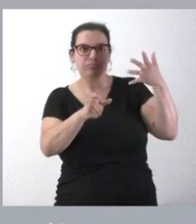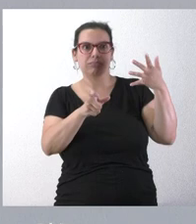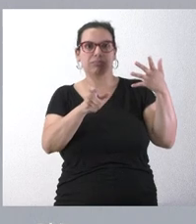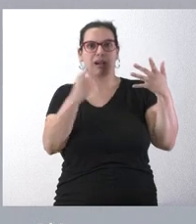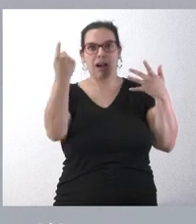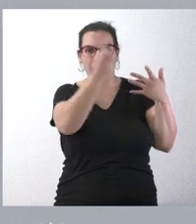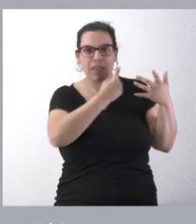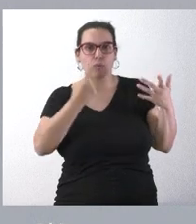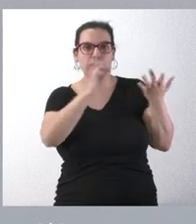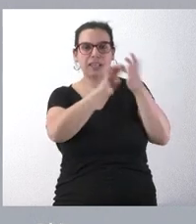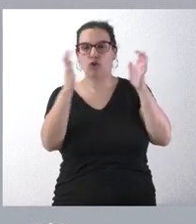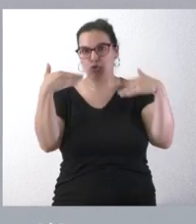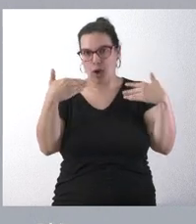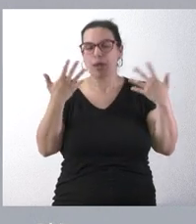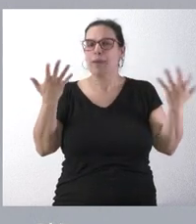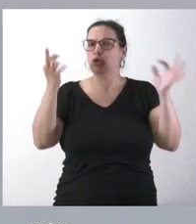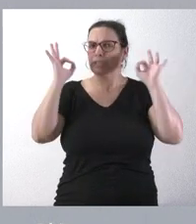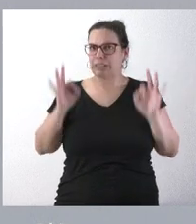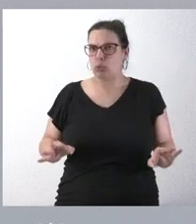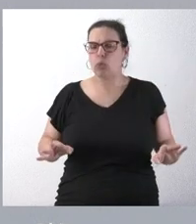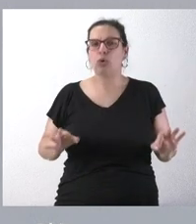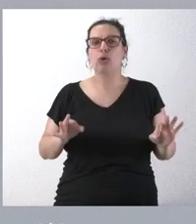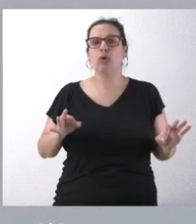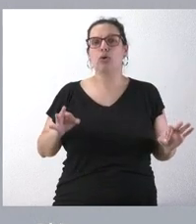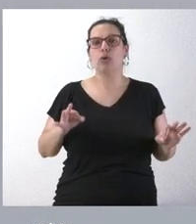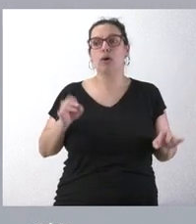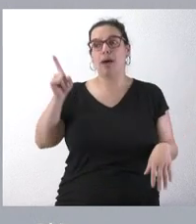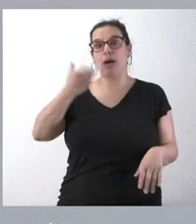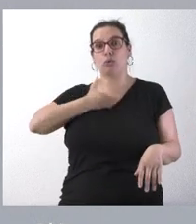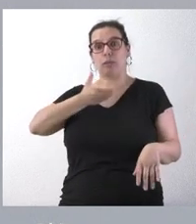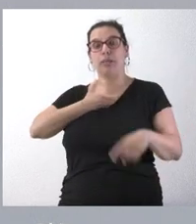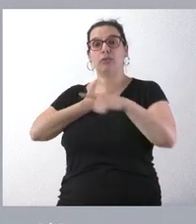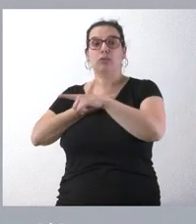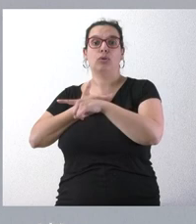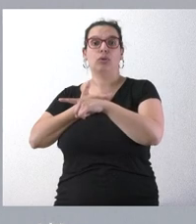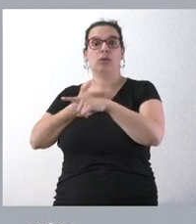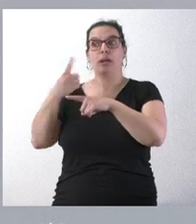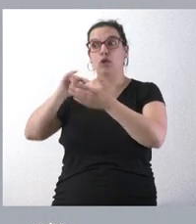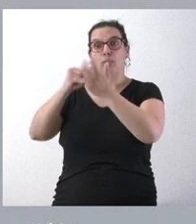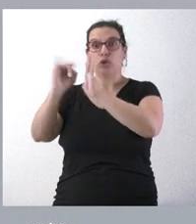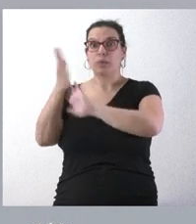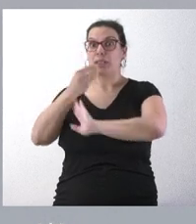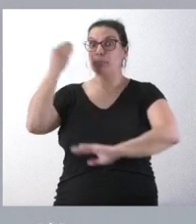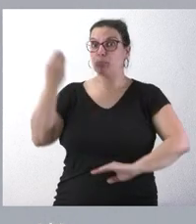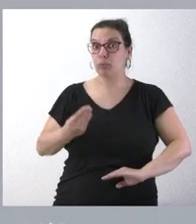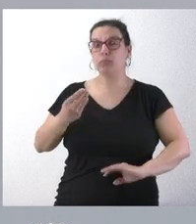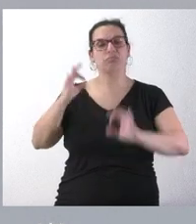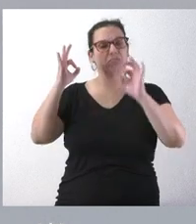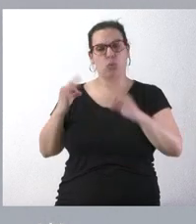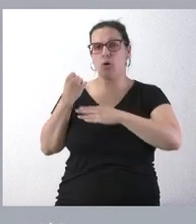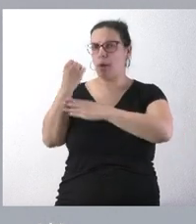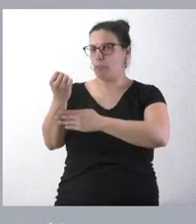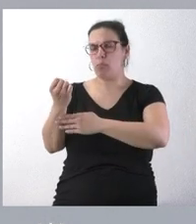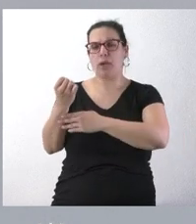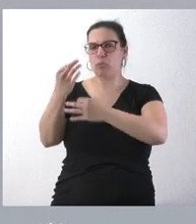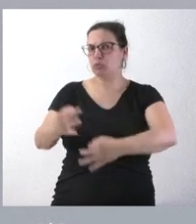municipios de Castilla y León, pero seguro que si por parte del ayuntamiento se presentan buenos proyectos, pues, obtendrá siempre el respaldo y el